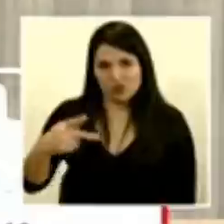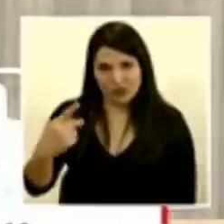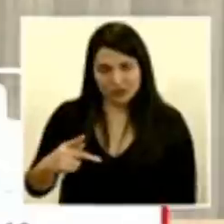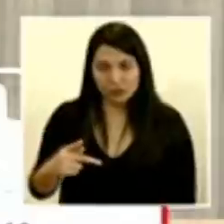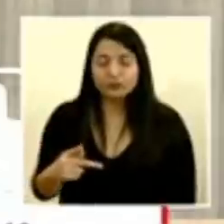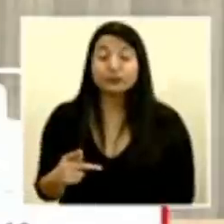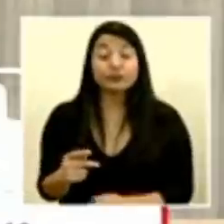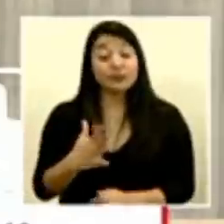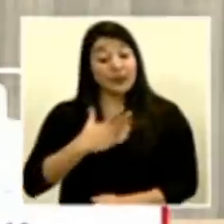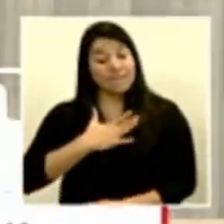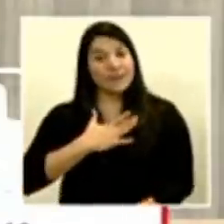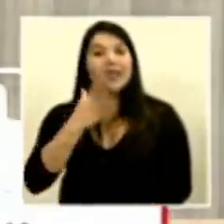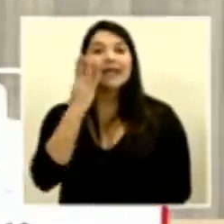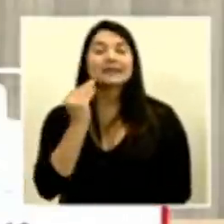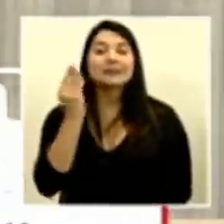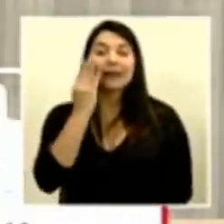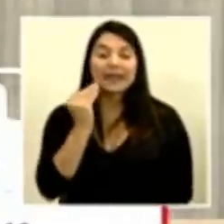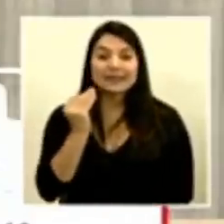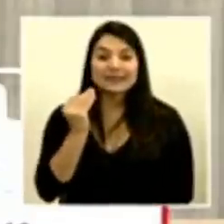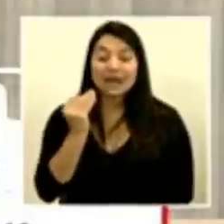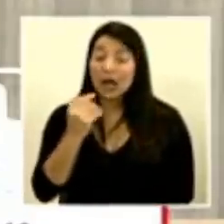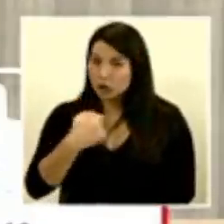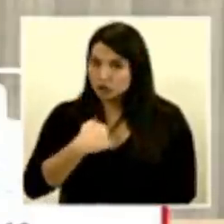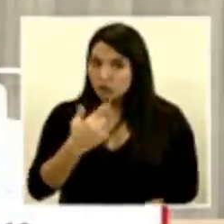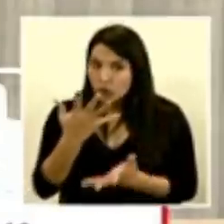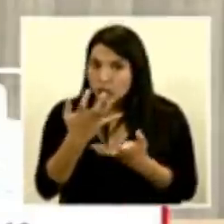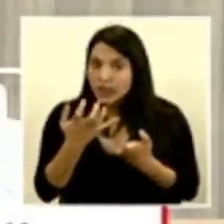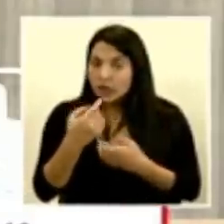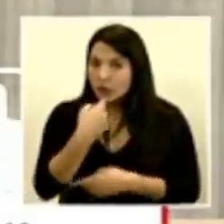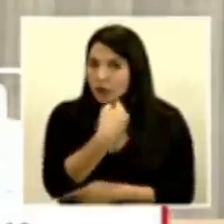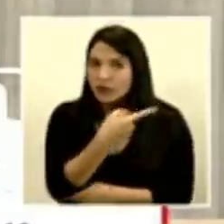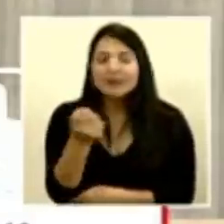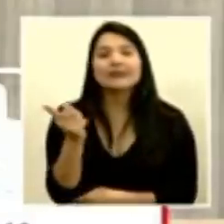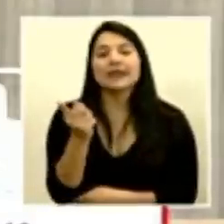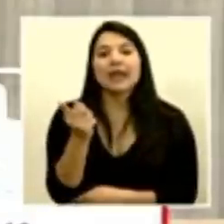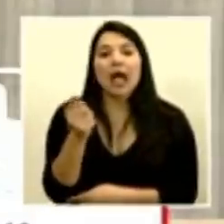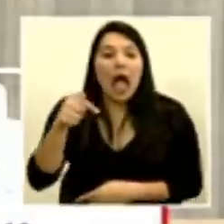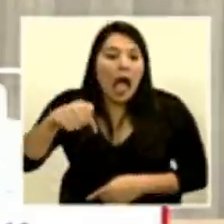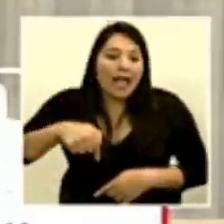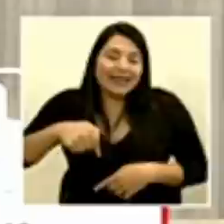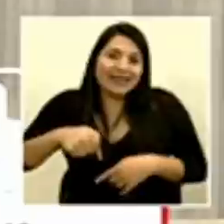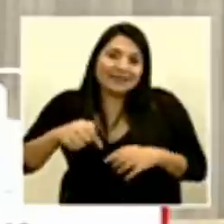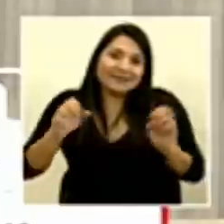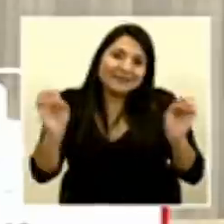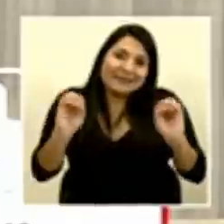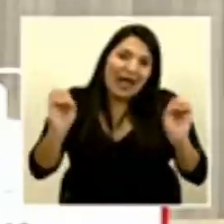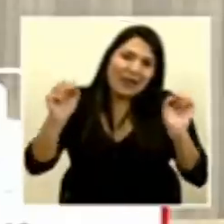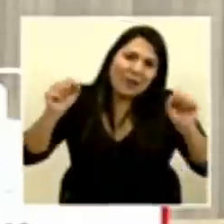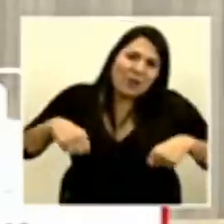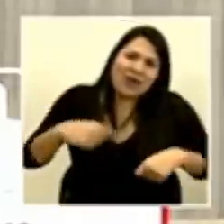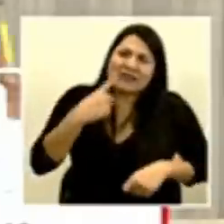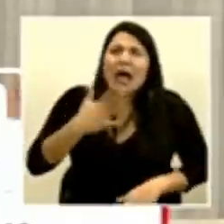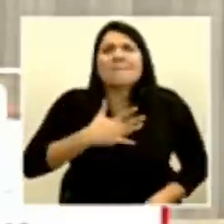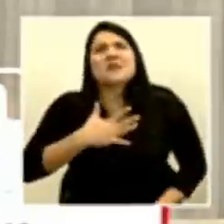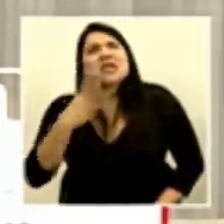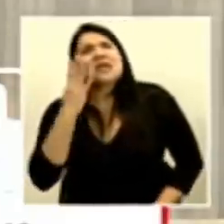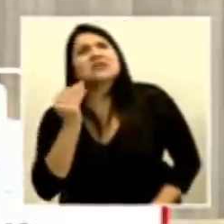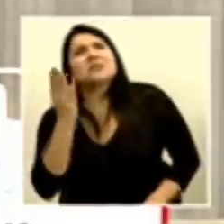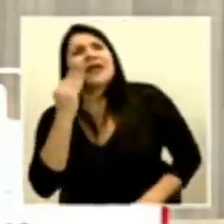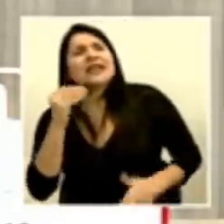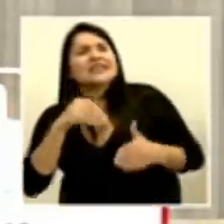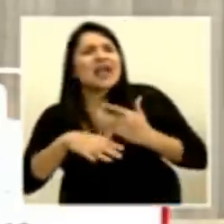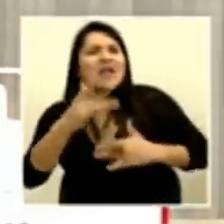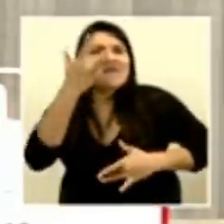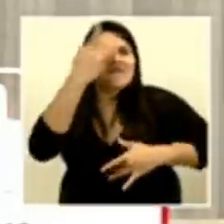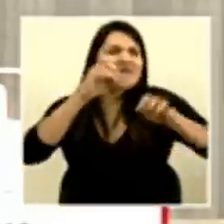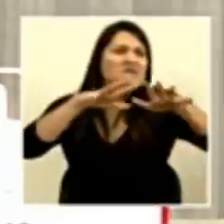experiencia yo les voy a decir o sea nadie aquí puede hablar de una experiencia vasta en pandemias porque las pandemias son muy espaciadas